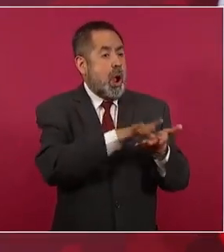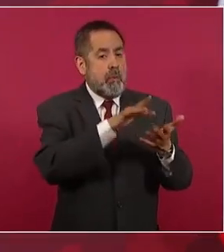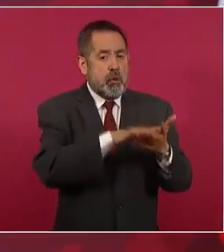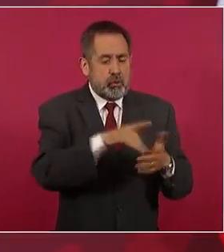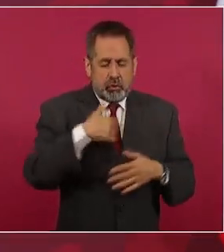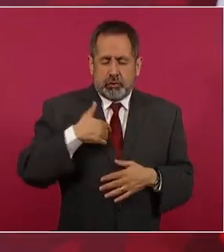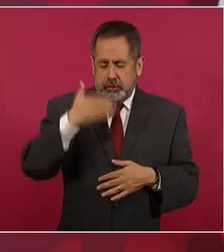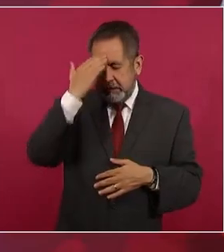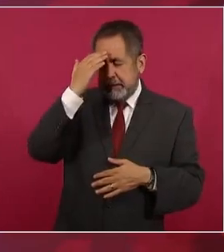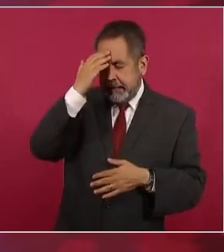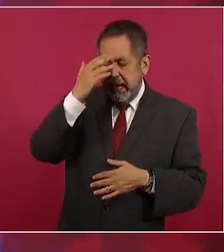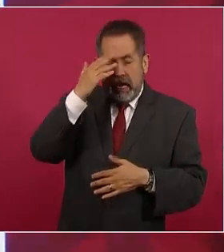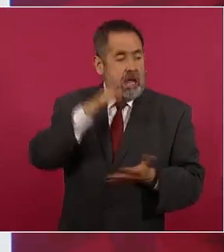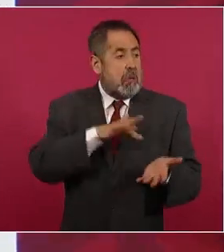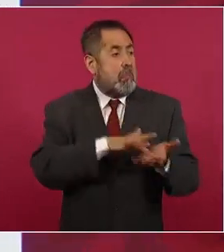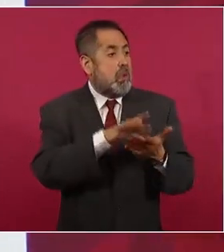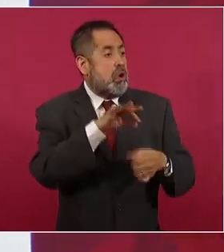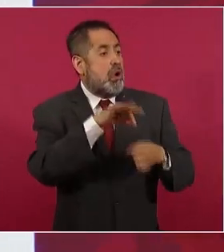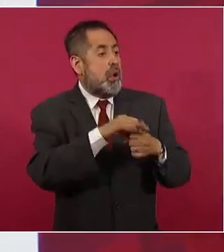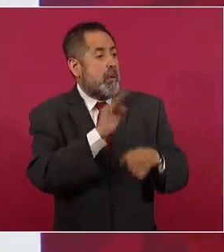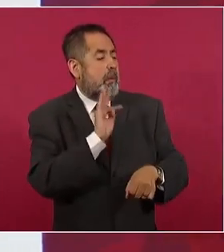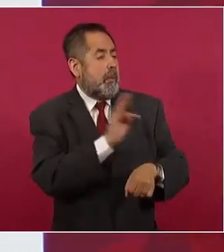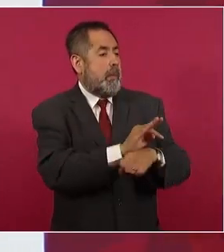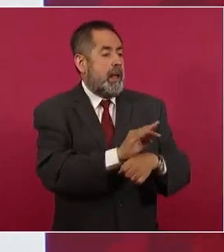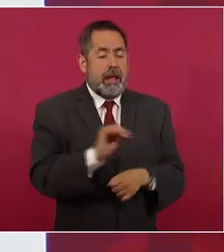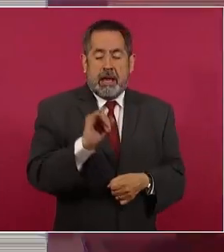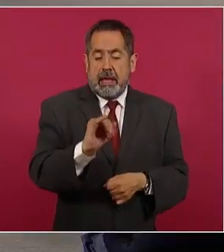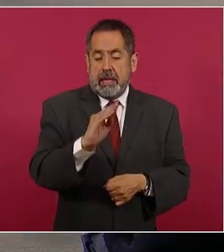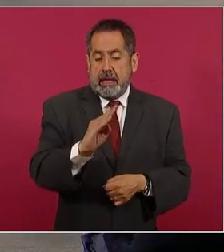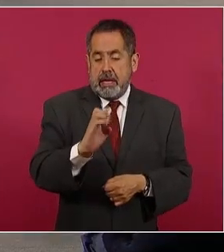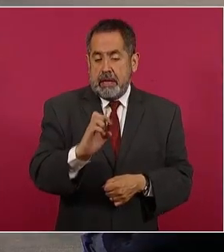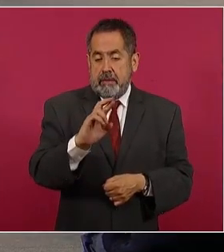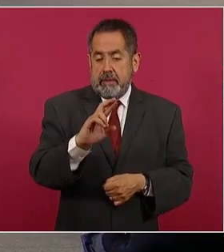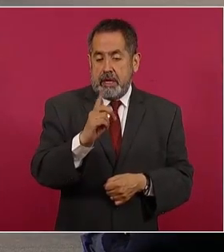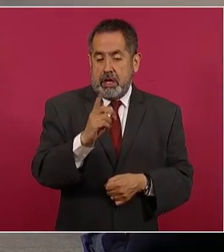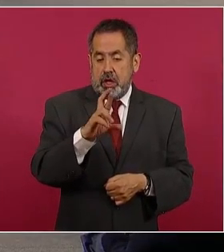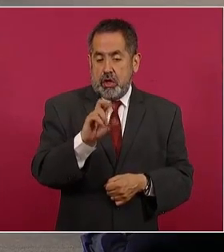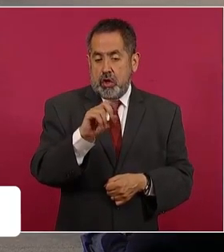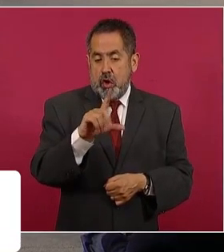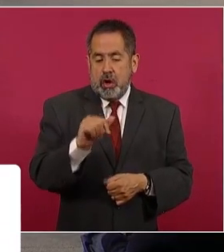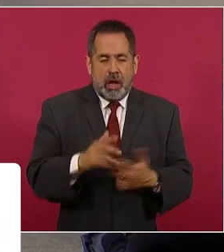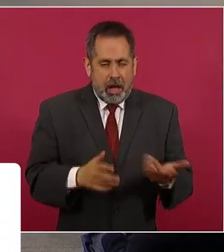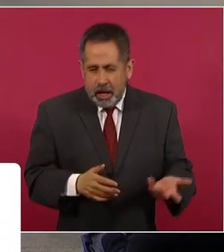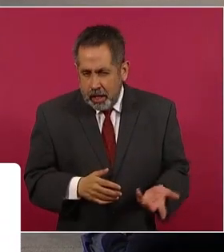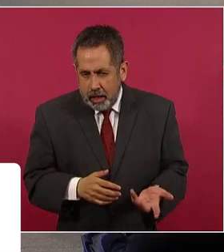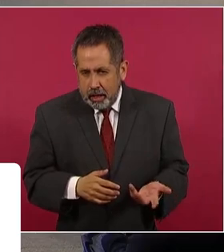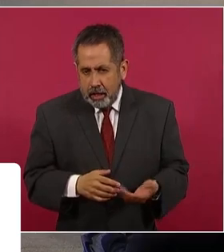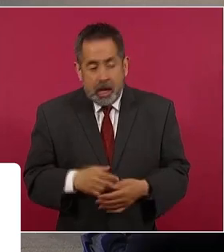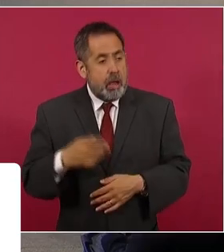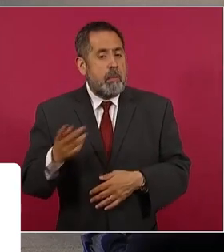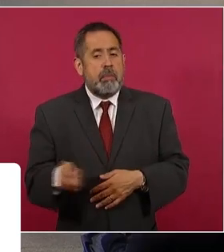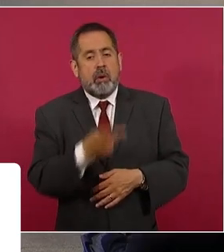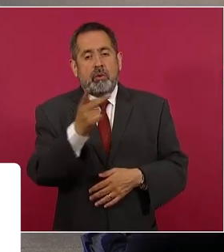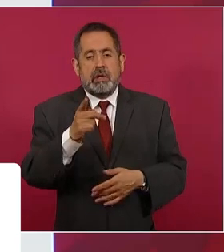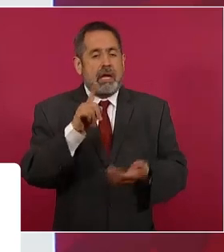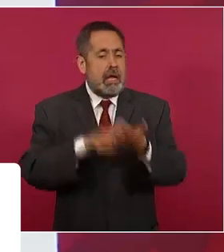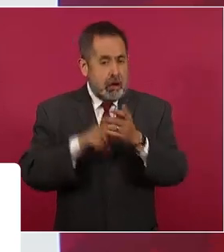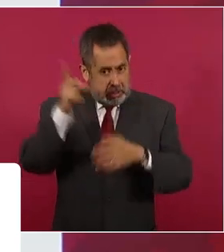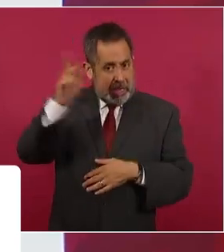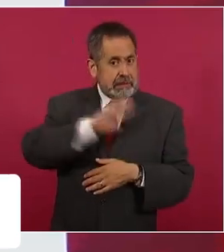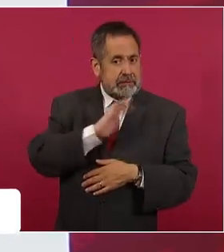consciente o inconscientemente a favor de Iberdrola y pregúntenle a los españoles cómo les va con